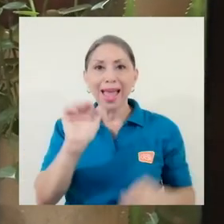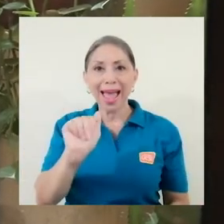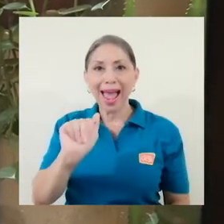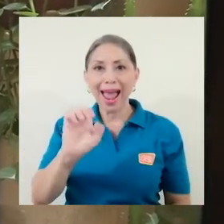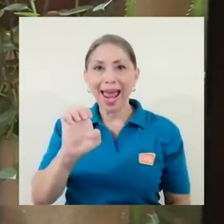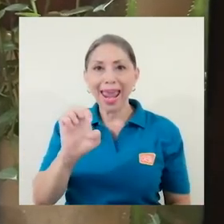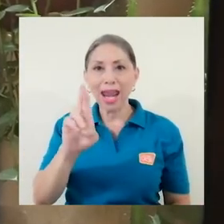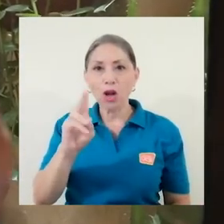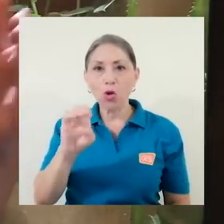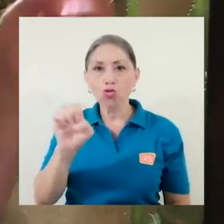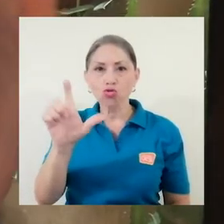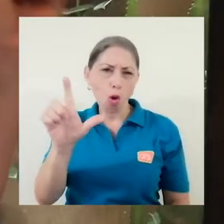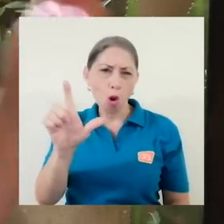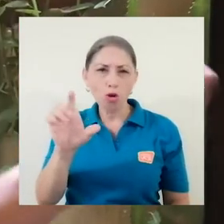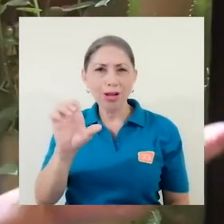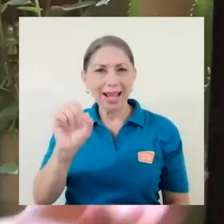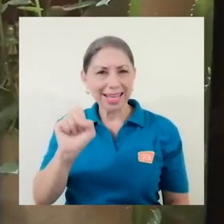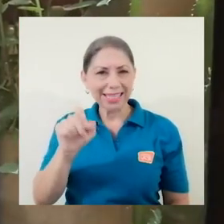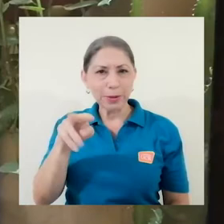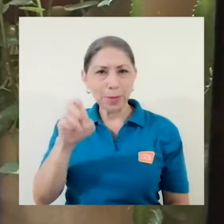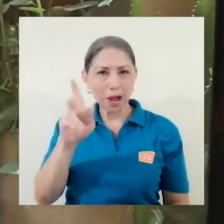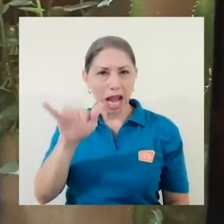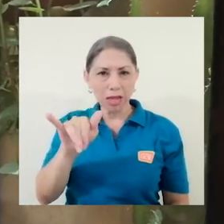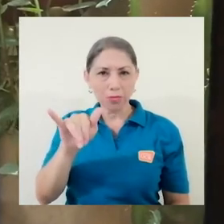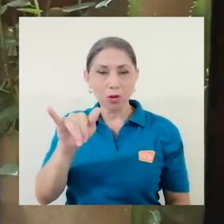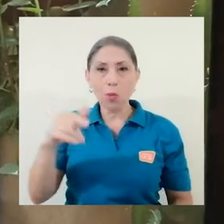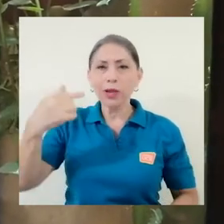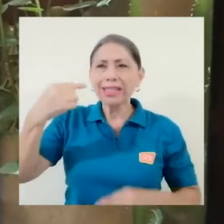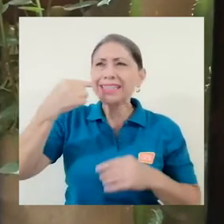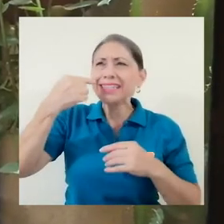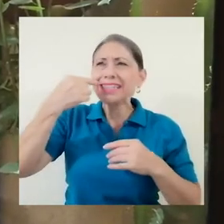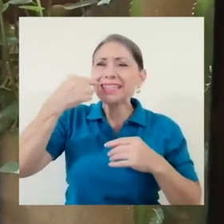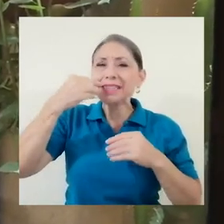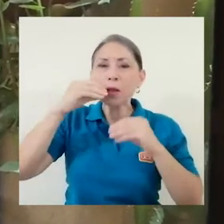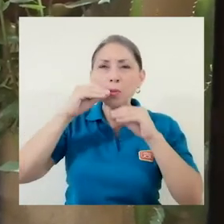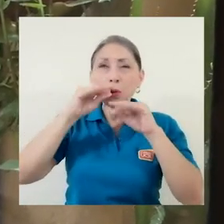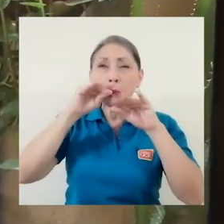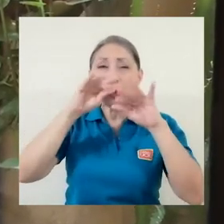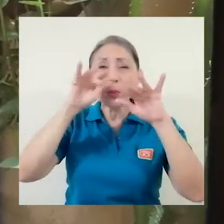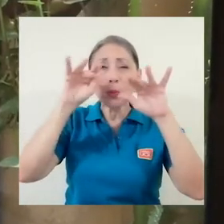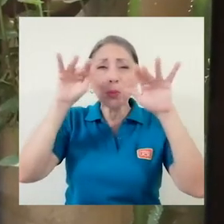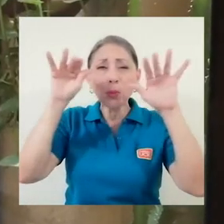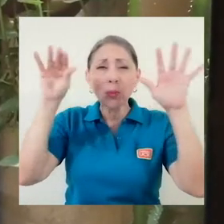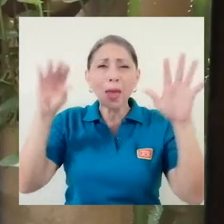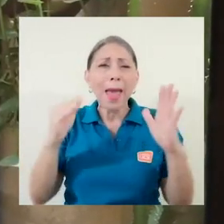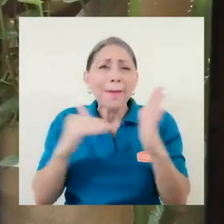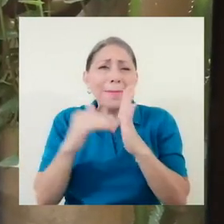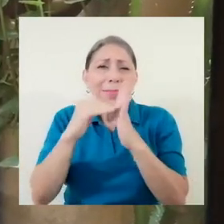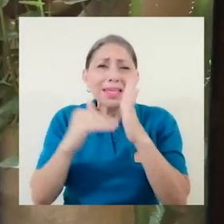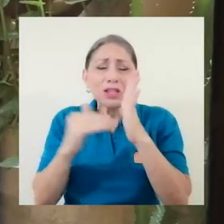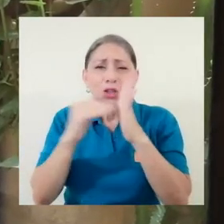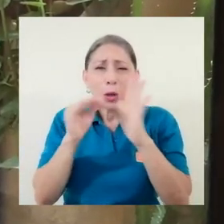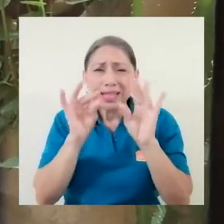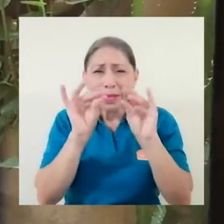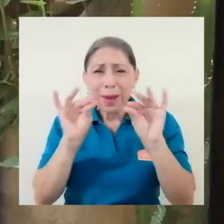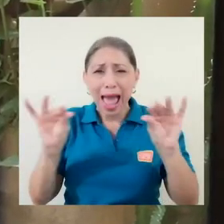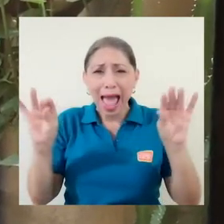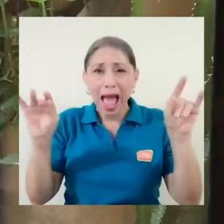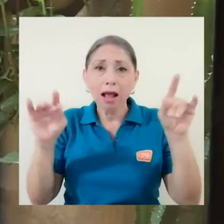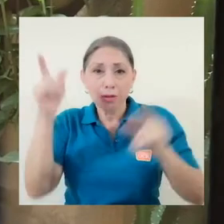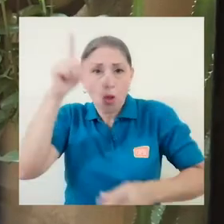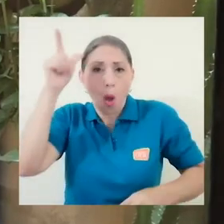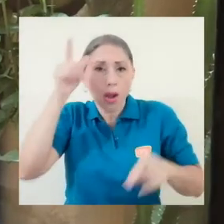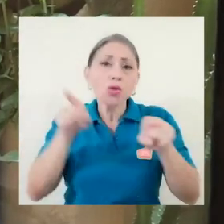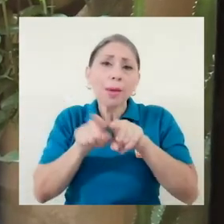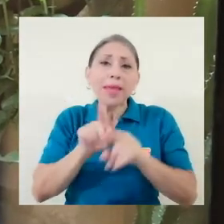un tipo spray que en él van millones de partículas, que obviamente también van